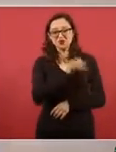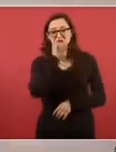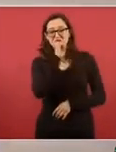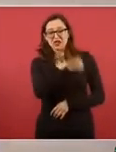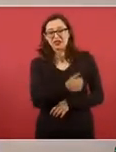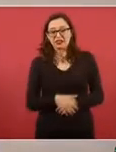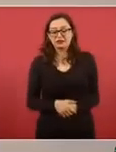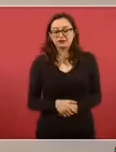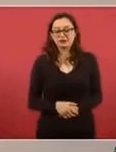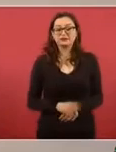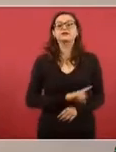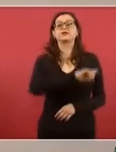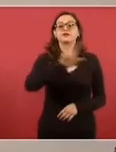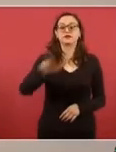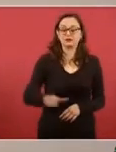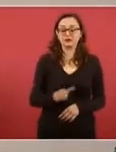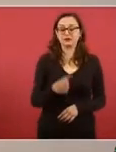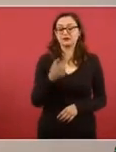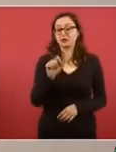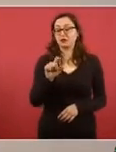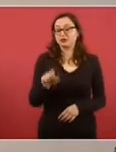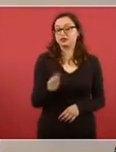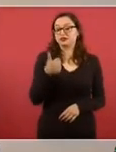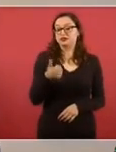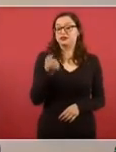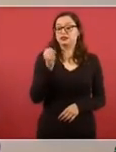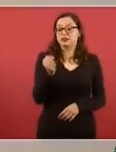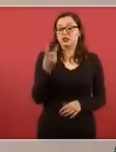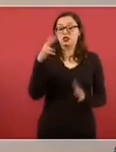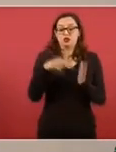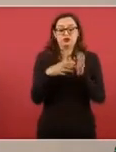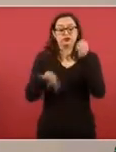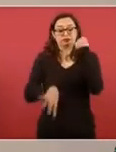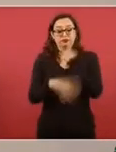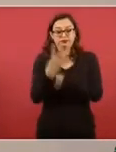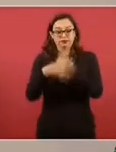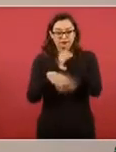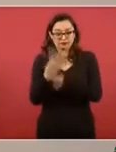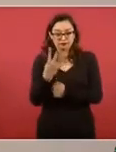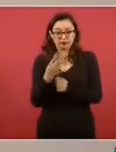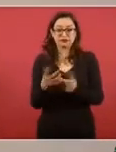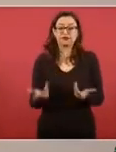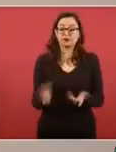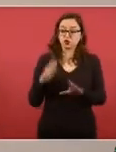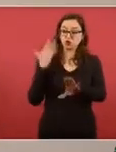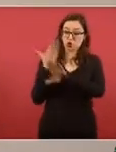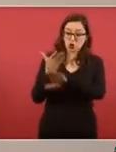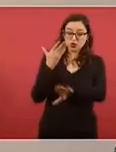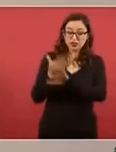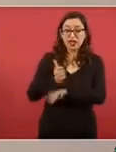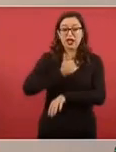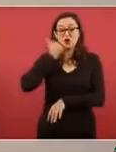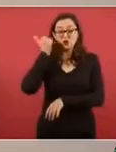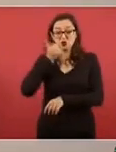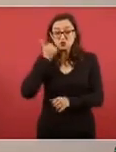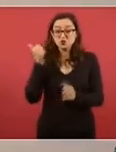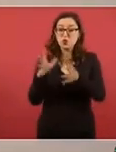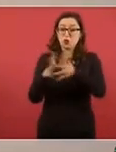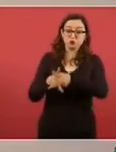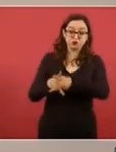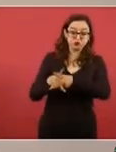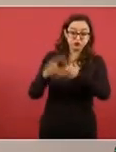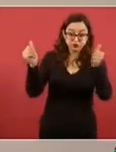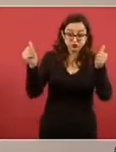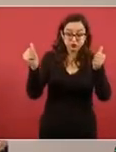desaparecer a los estudiantes. Se confirma la identificación de tres de los 43 estudiantes